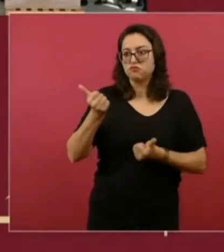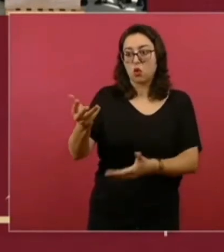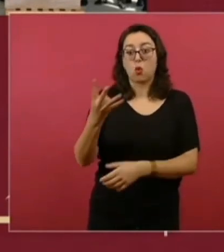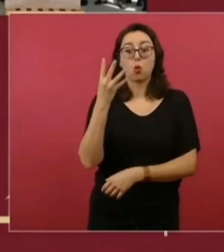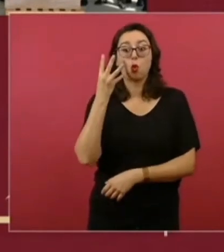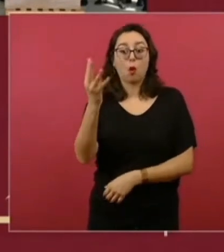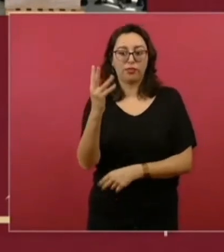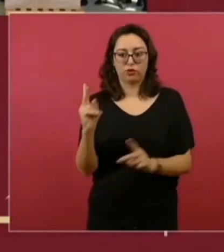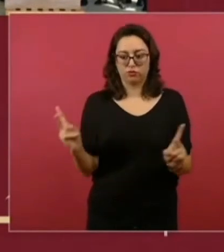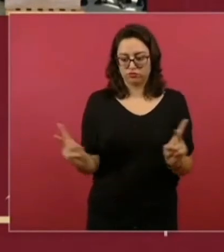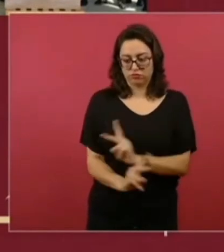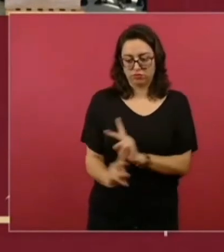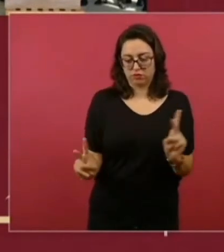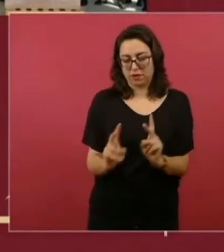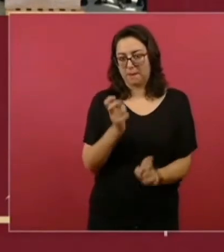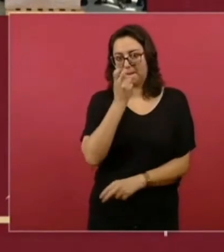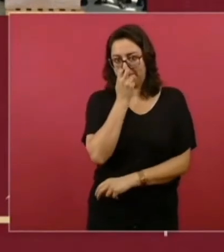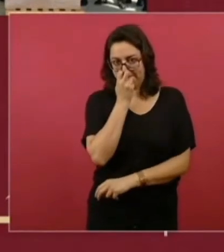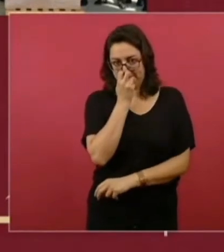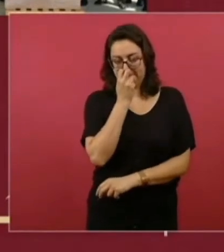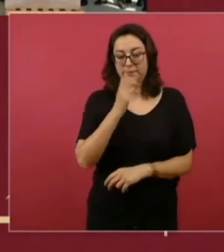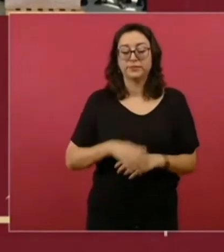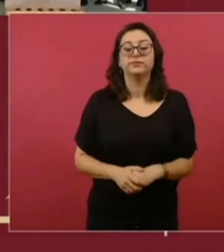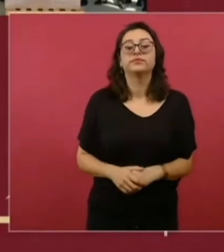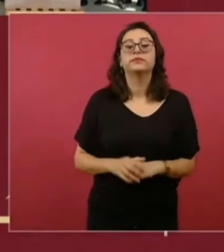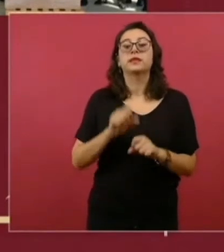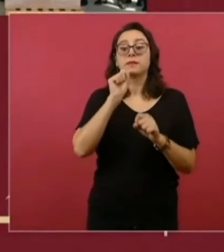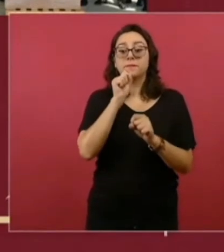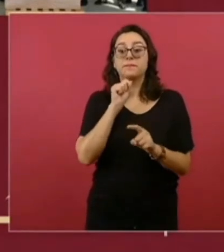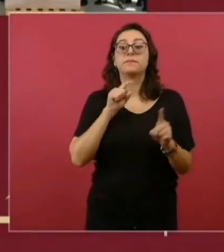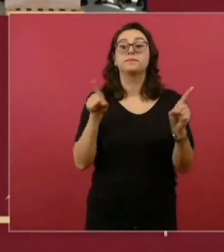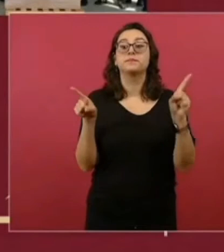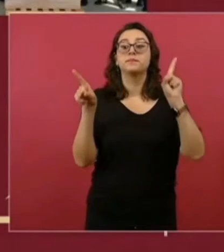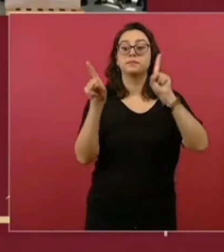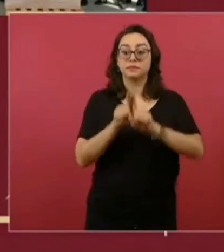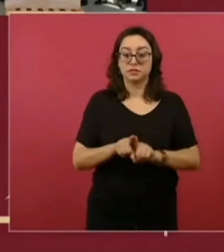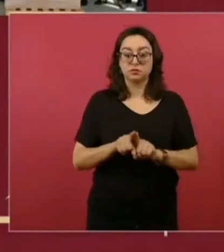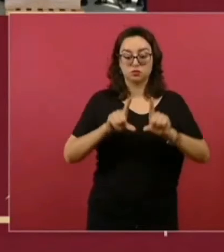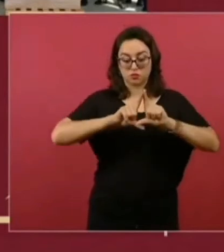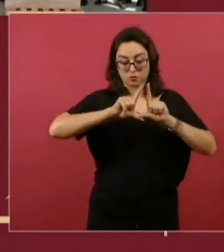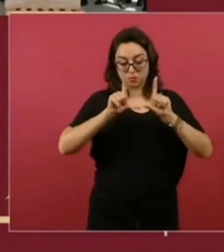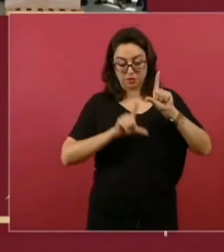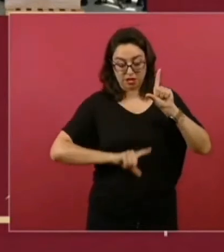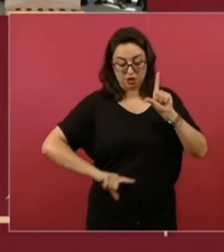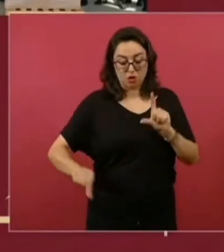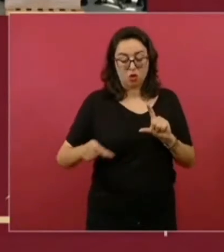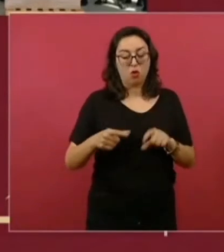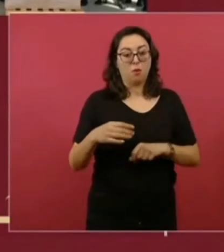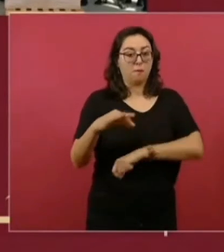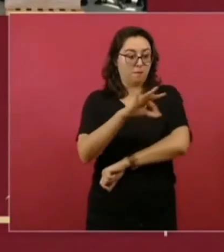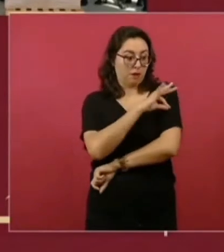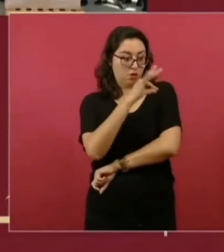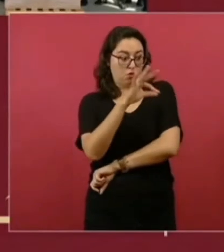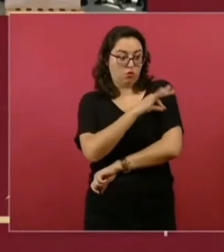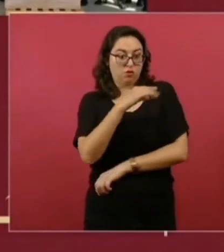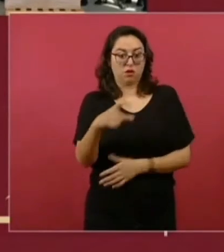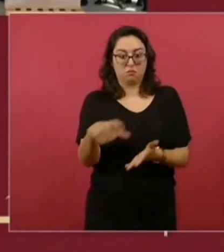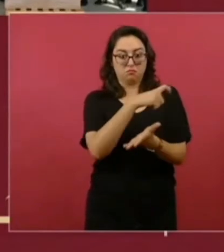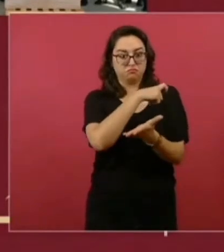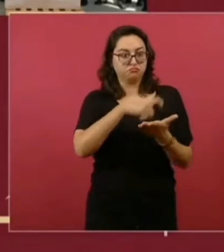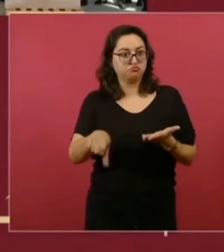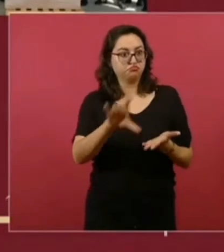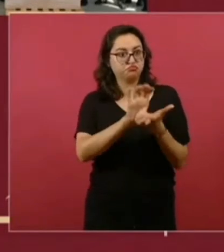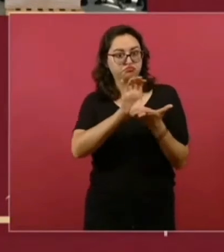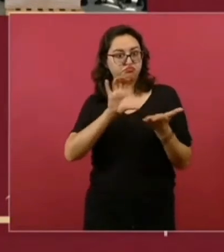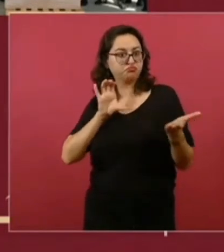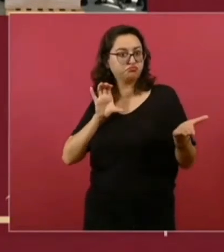fuimos los primeros países en obtener vacunas para toda nuestra población. Y en el caso de México fue muy importante, porque en cosa de